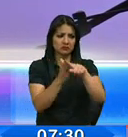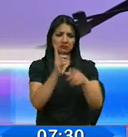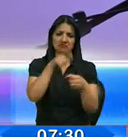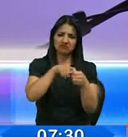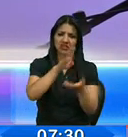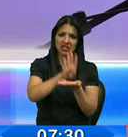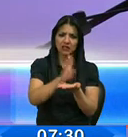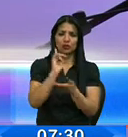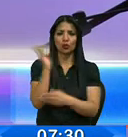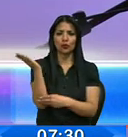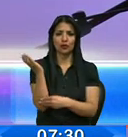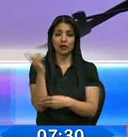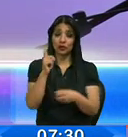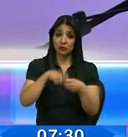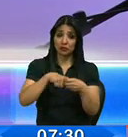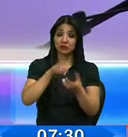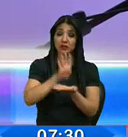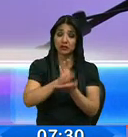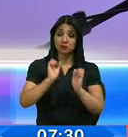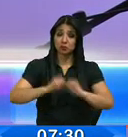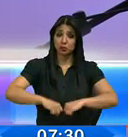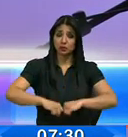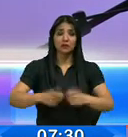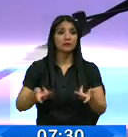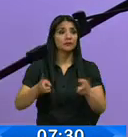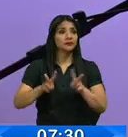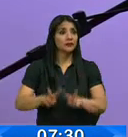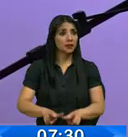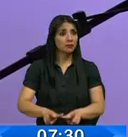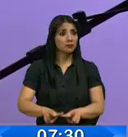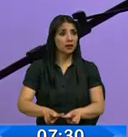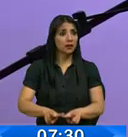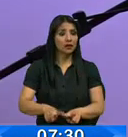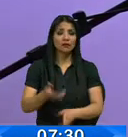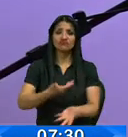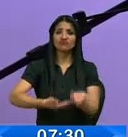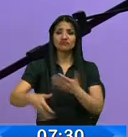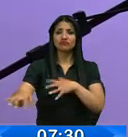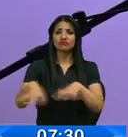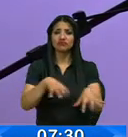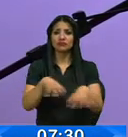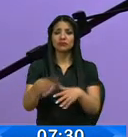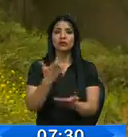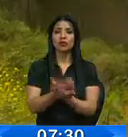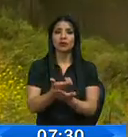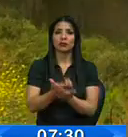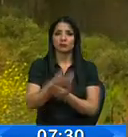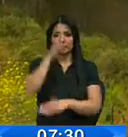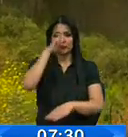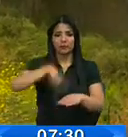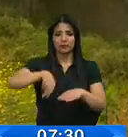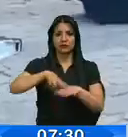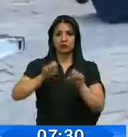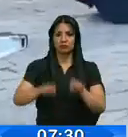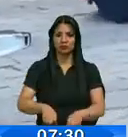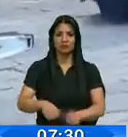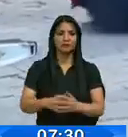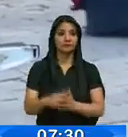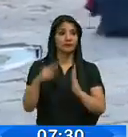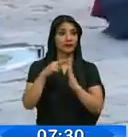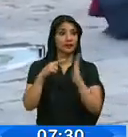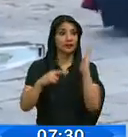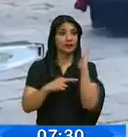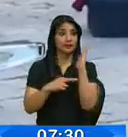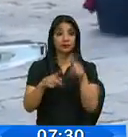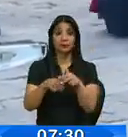de los afiliados, nos permitan también generar un efecto de dinamización de la economía nacional. Los requisitos para acceder al